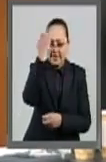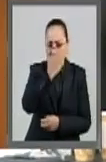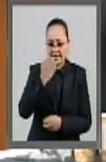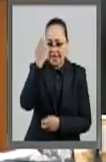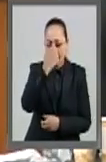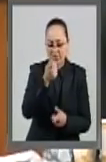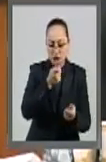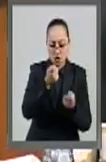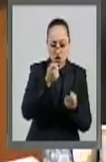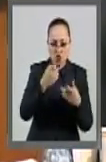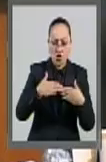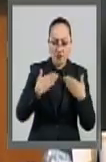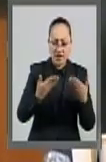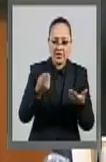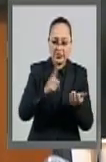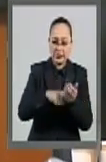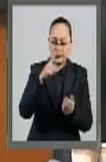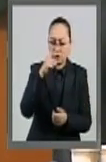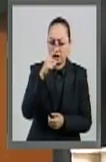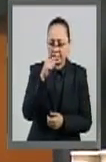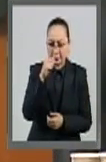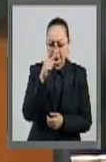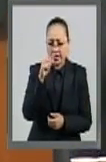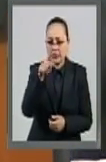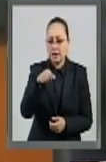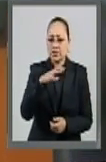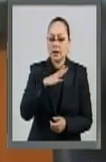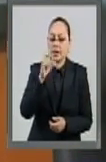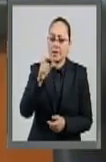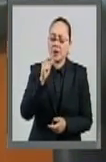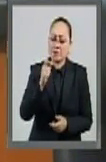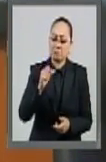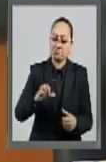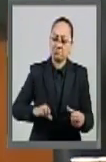Fue integrante muy activo en la Comisión de Marina.